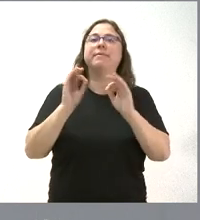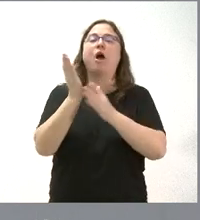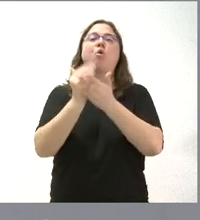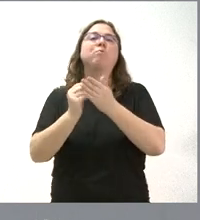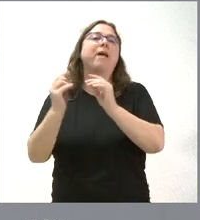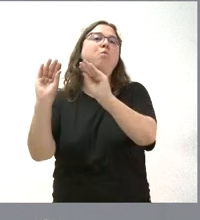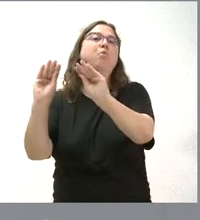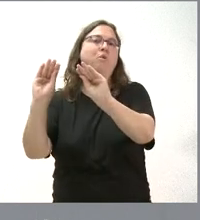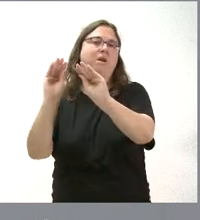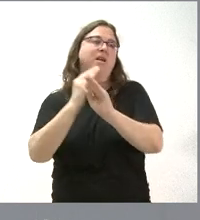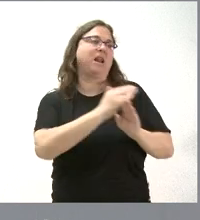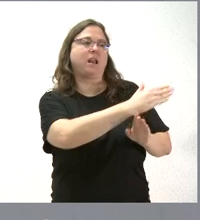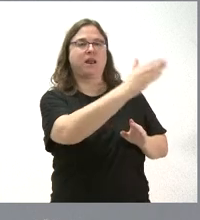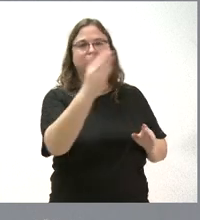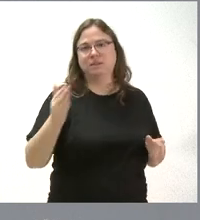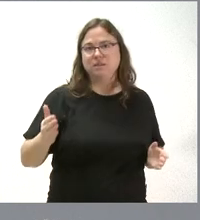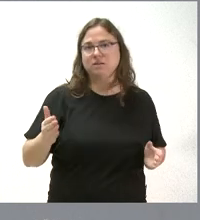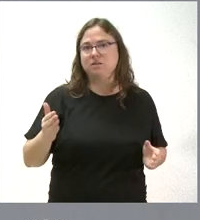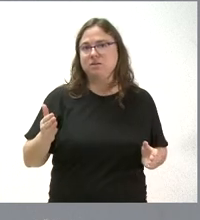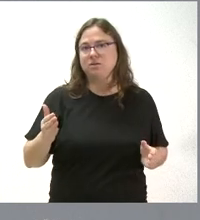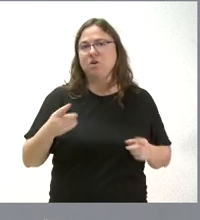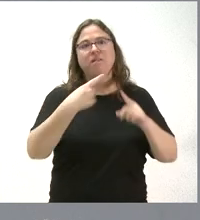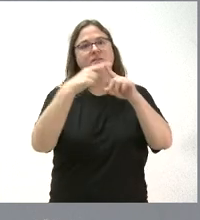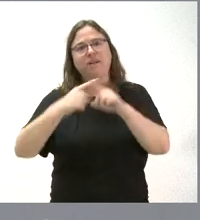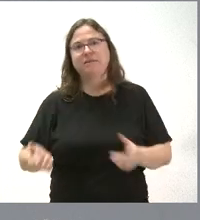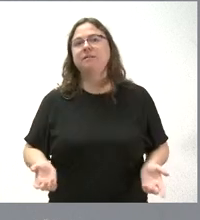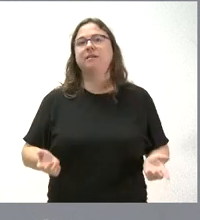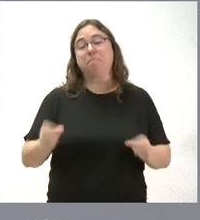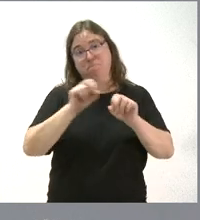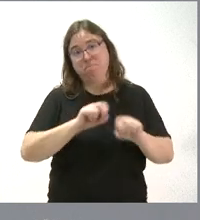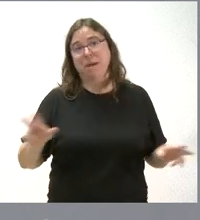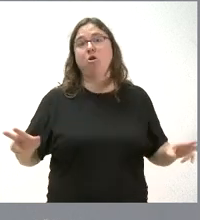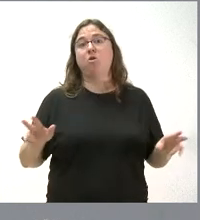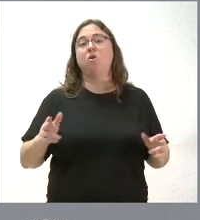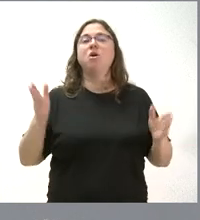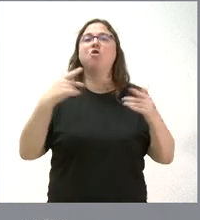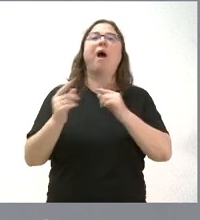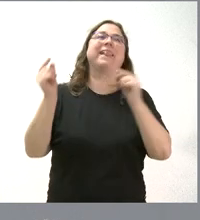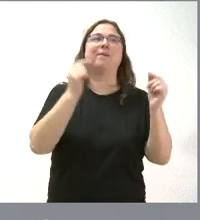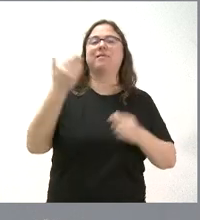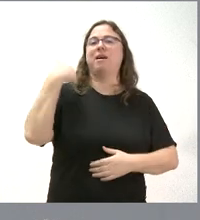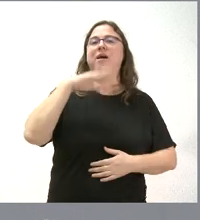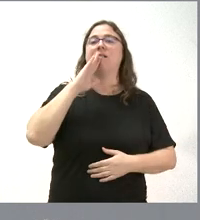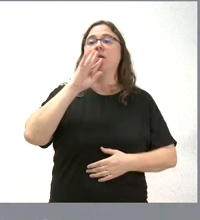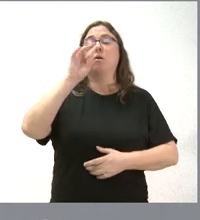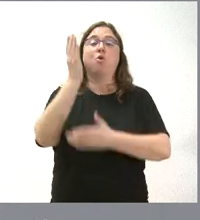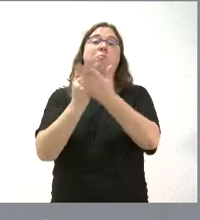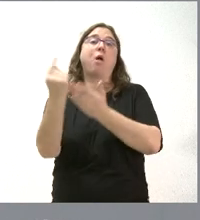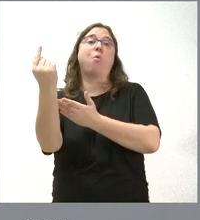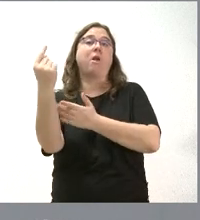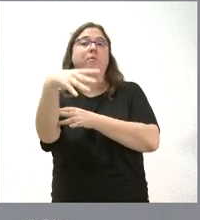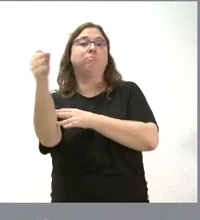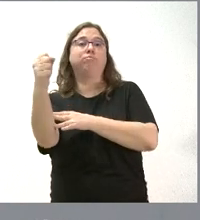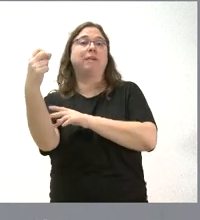comunidad autónoma y el resto ir a un régimen distinto y peor. No había un debate sobre que una comunidad autónoma se quedara con impuestos